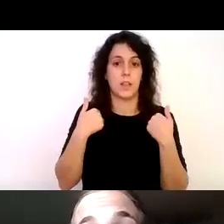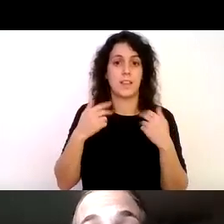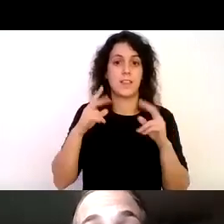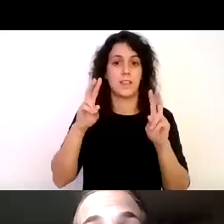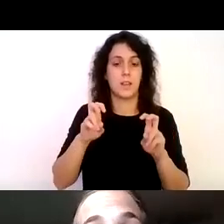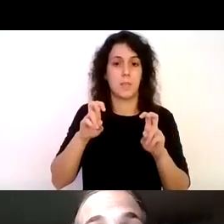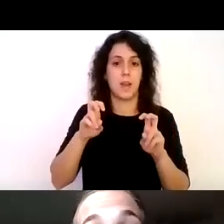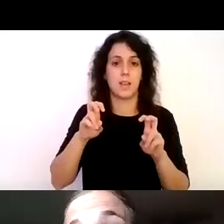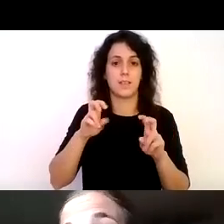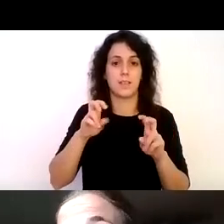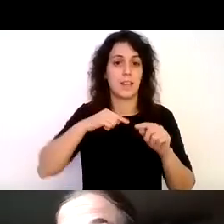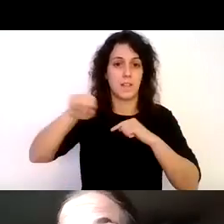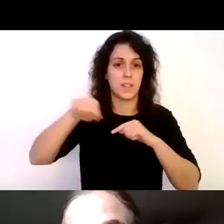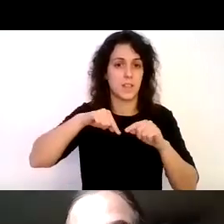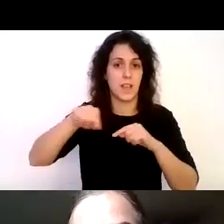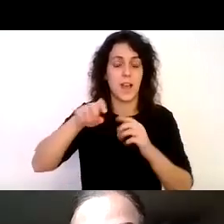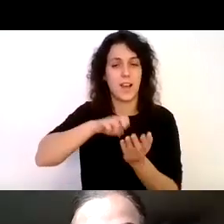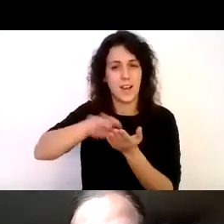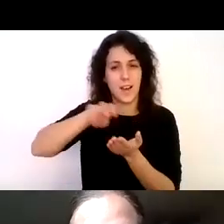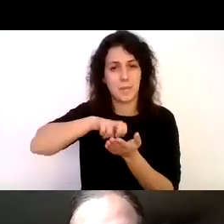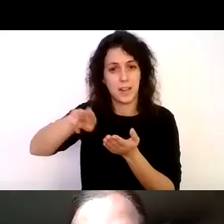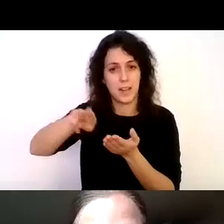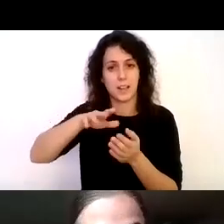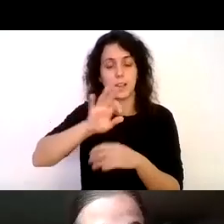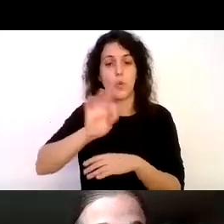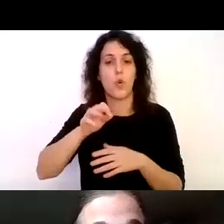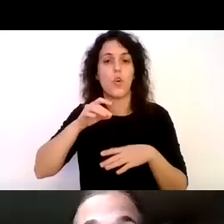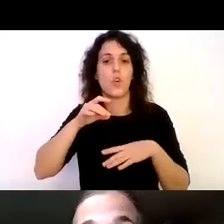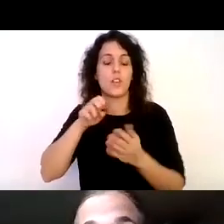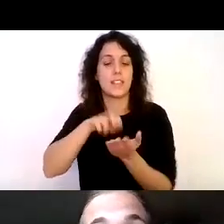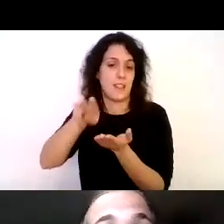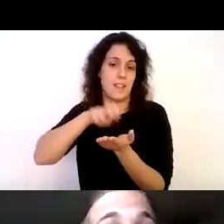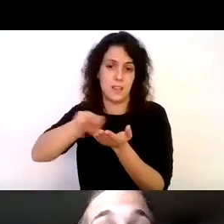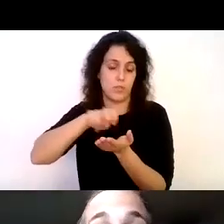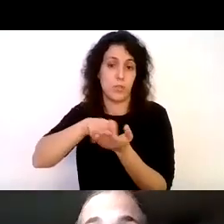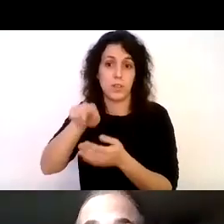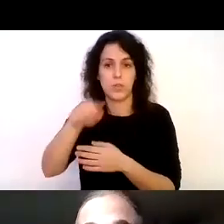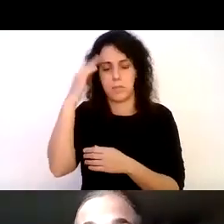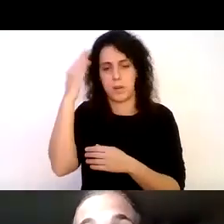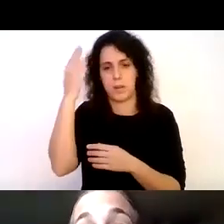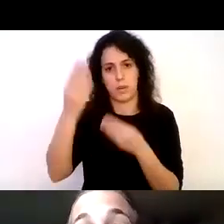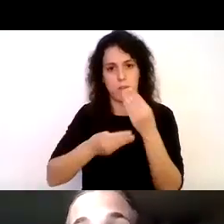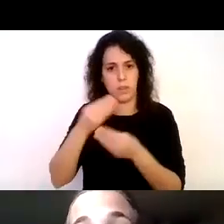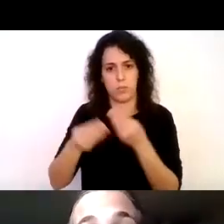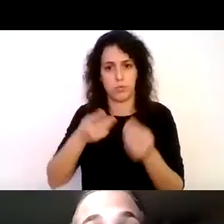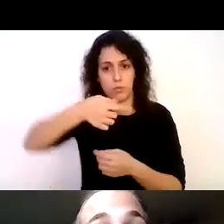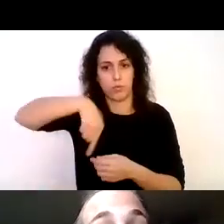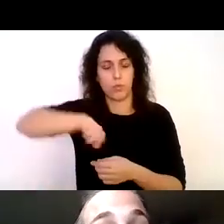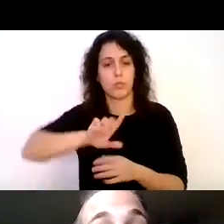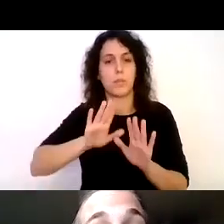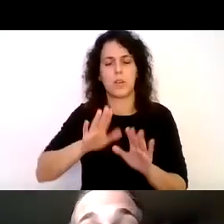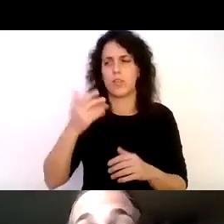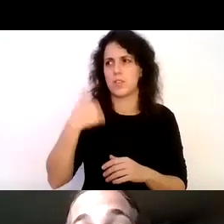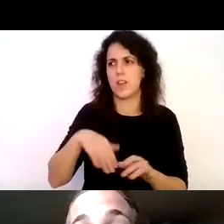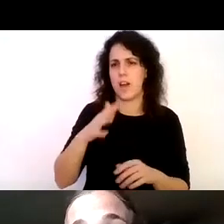y las caminatas o más bien el senderismo esto es lo lo principal que hacemos pero desde hace ya